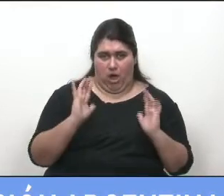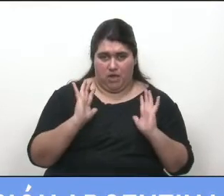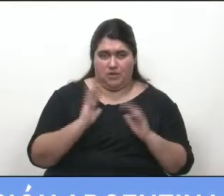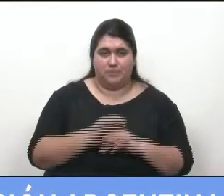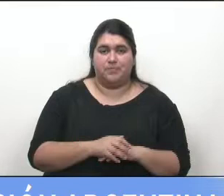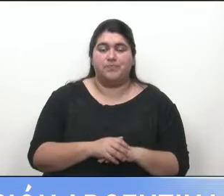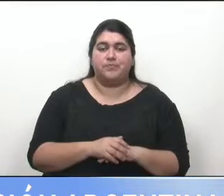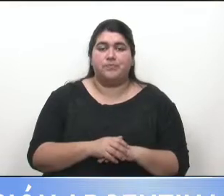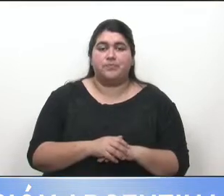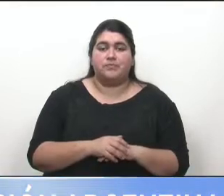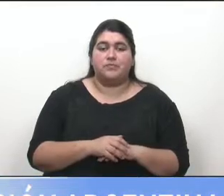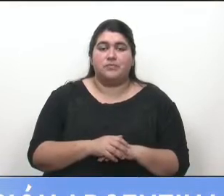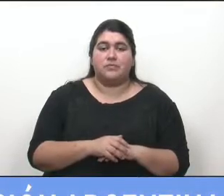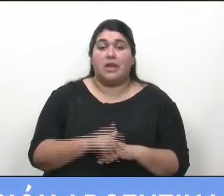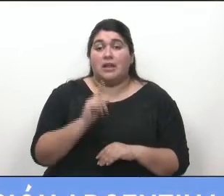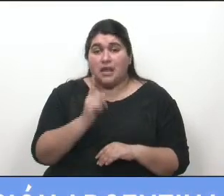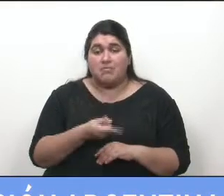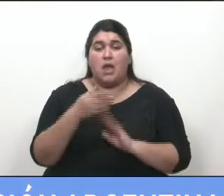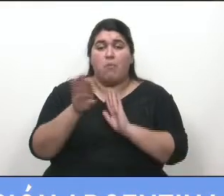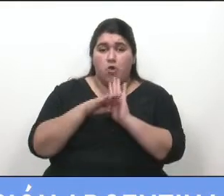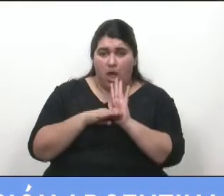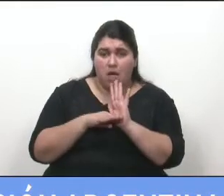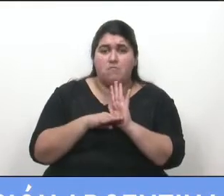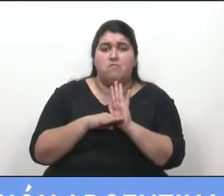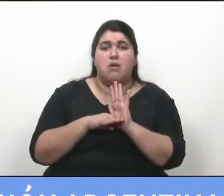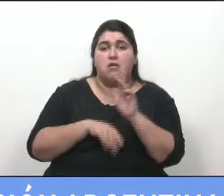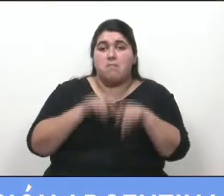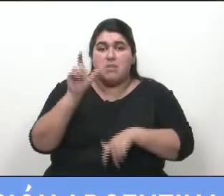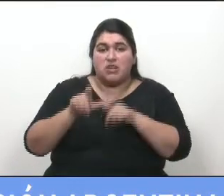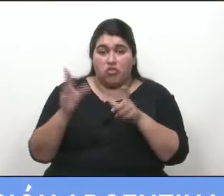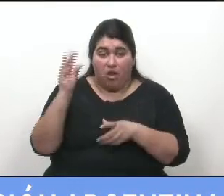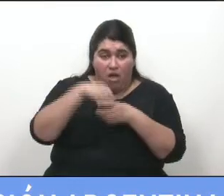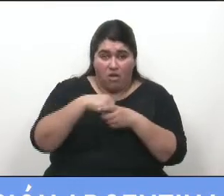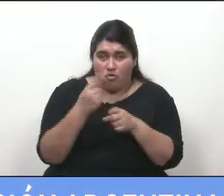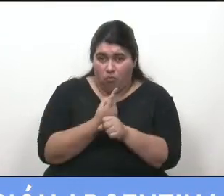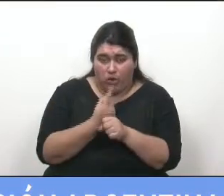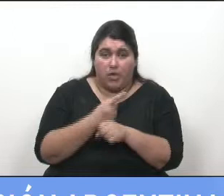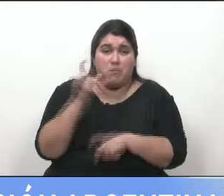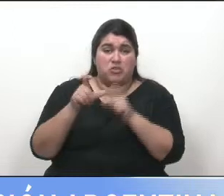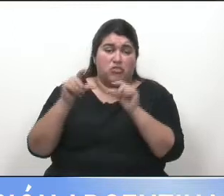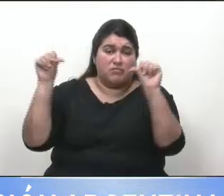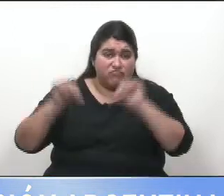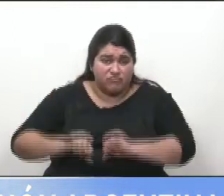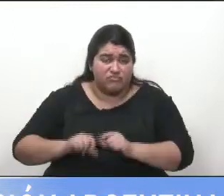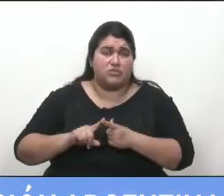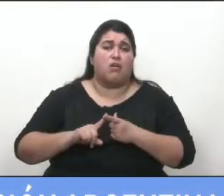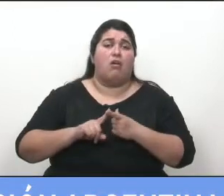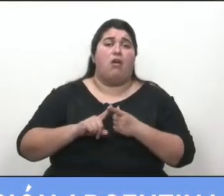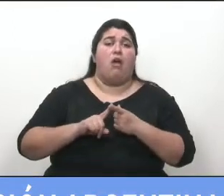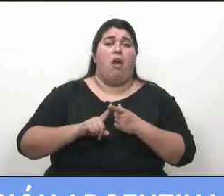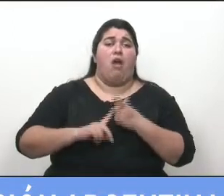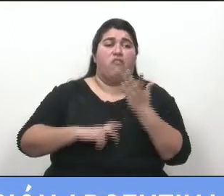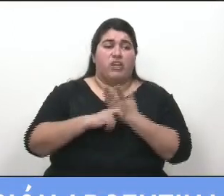Están excluidos de acogerse a este programa los declarados en quiebra, los condenados por delitos fiscales mientras no estén